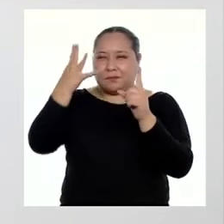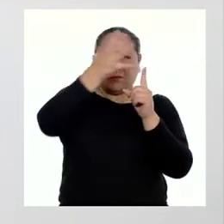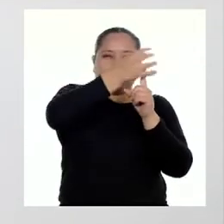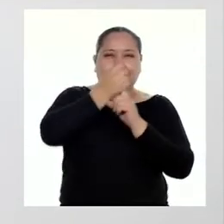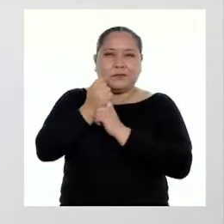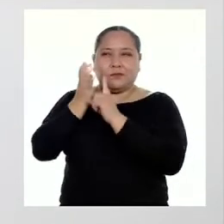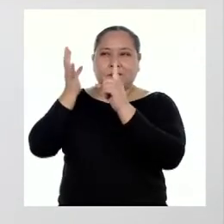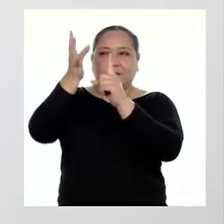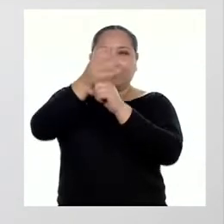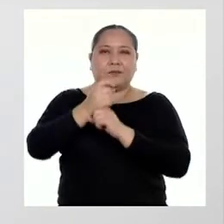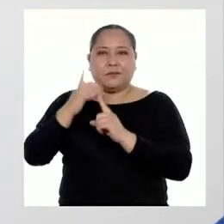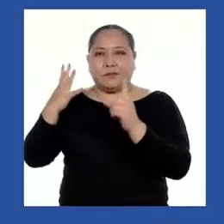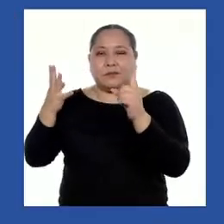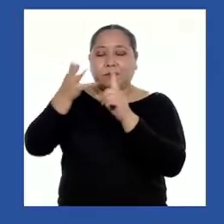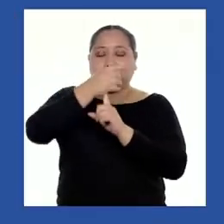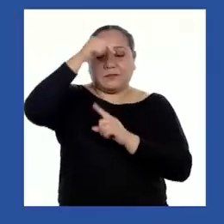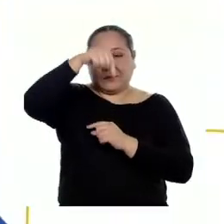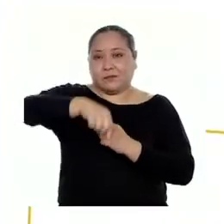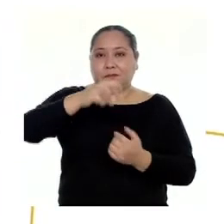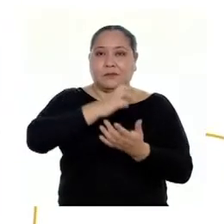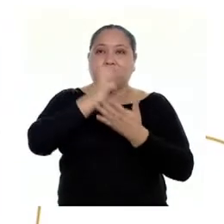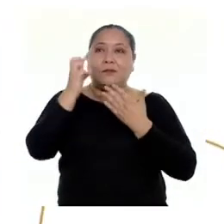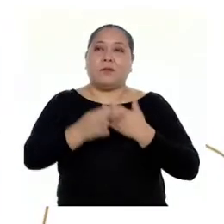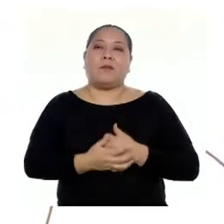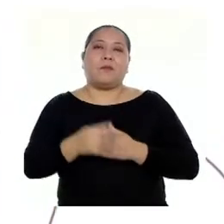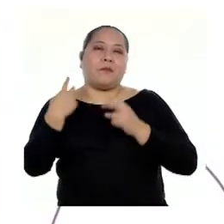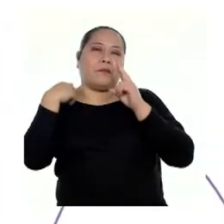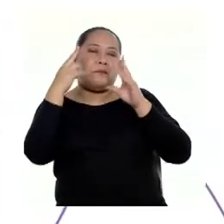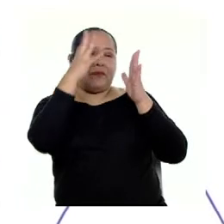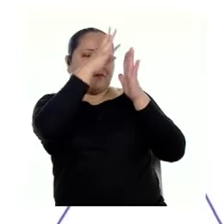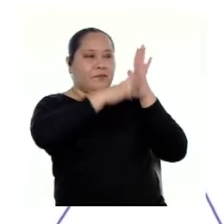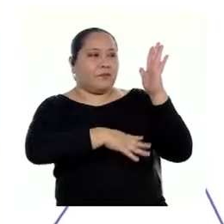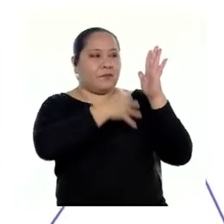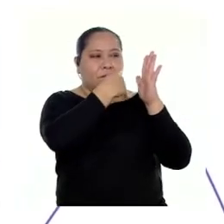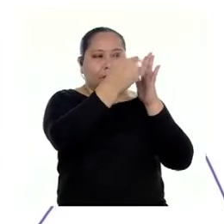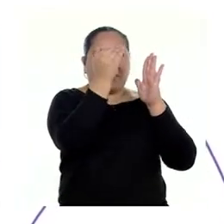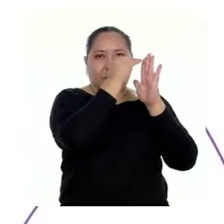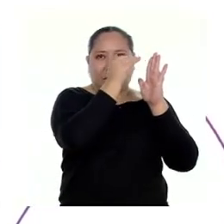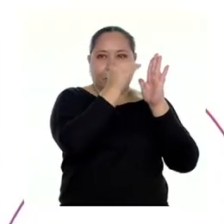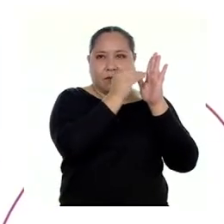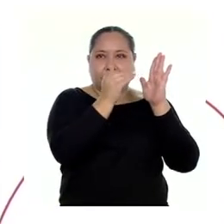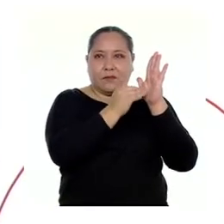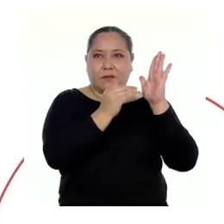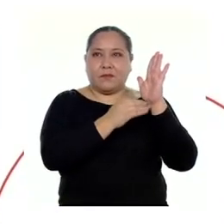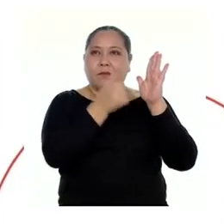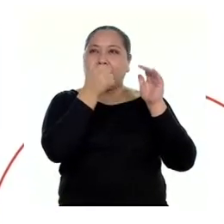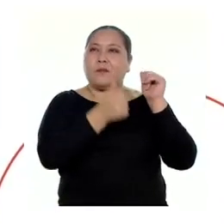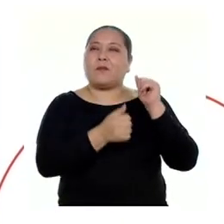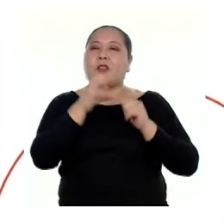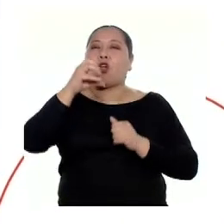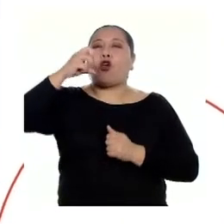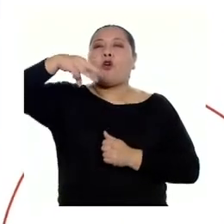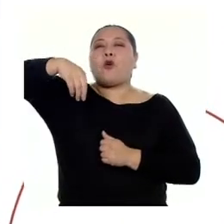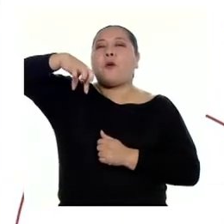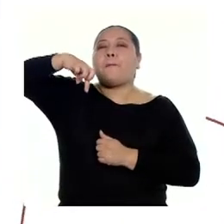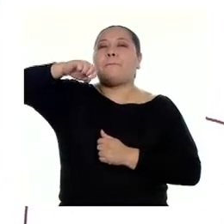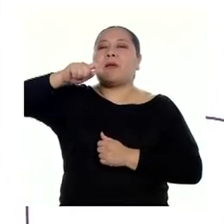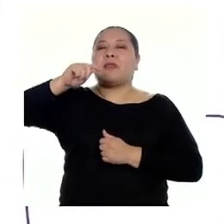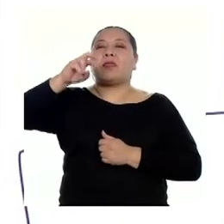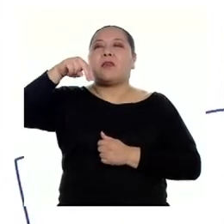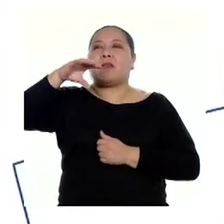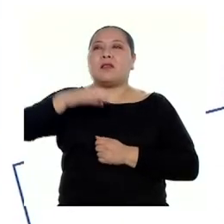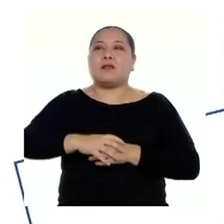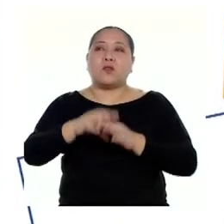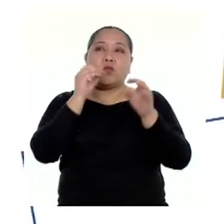alcanzaremos en este episodio. Veamos primero la competencia que vamos a revisar en este caso. Que